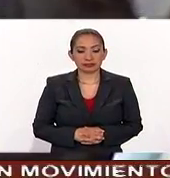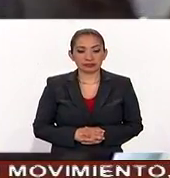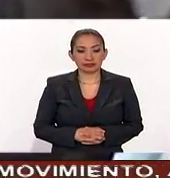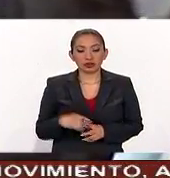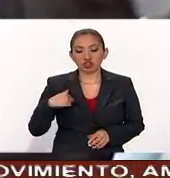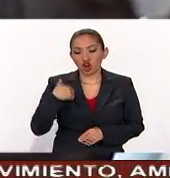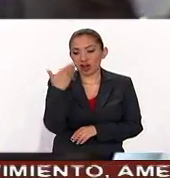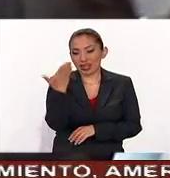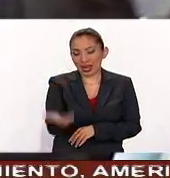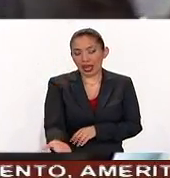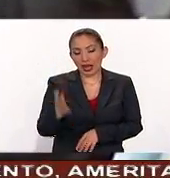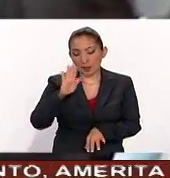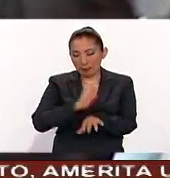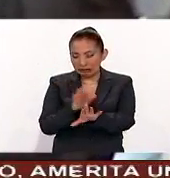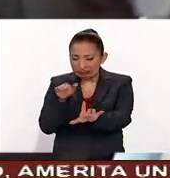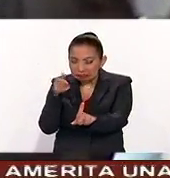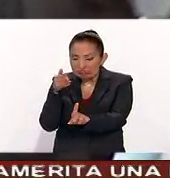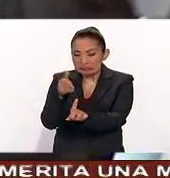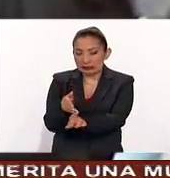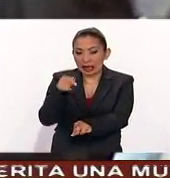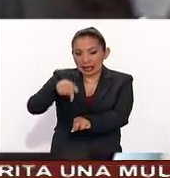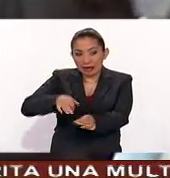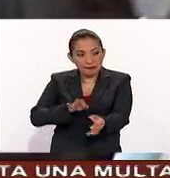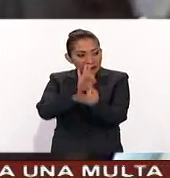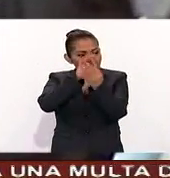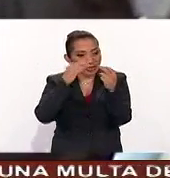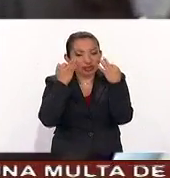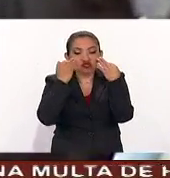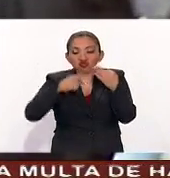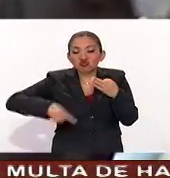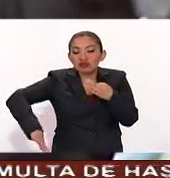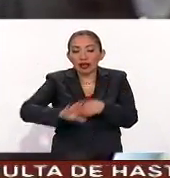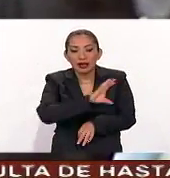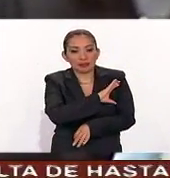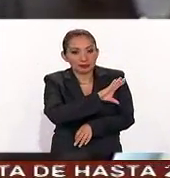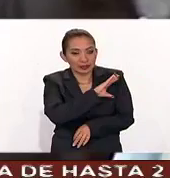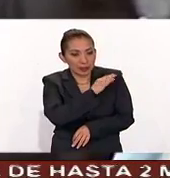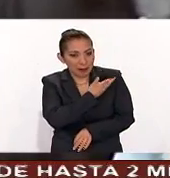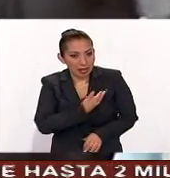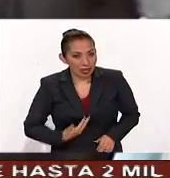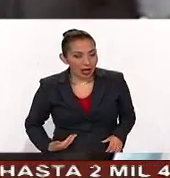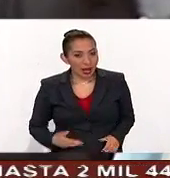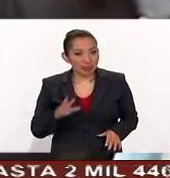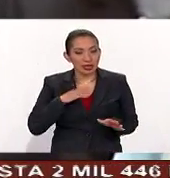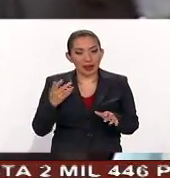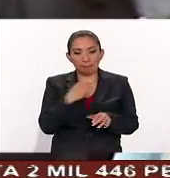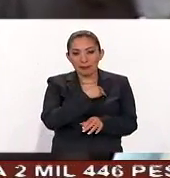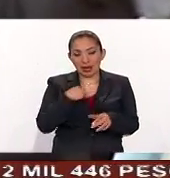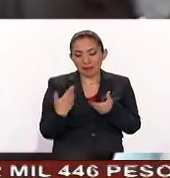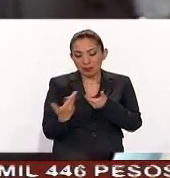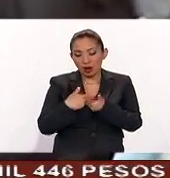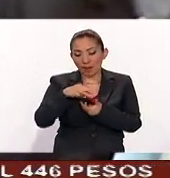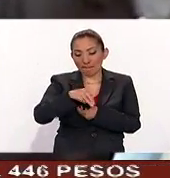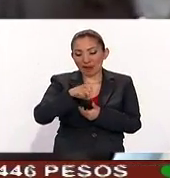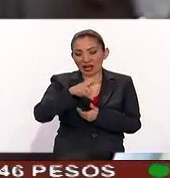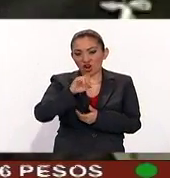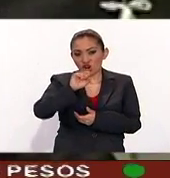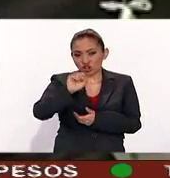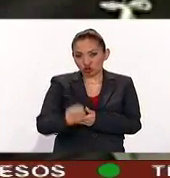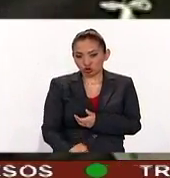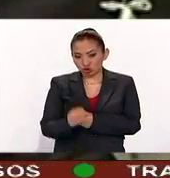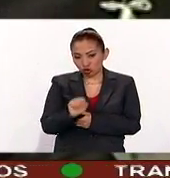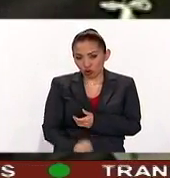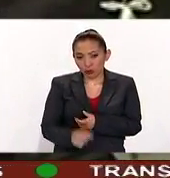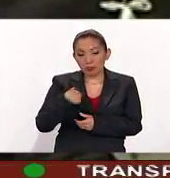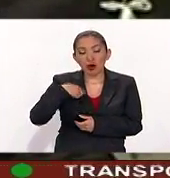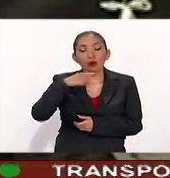Quiero pedir expresamente aquí delante de todos los queridos presidentes de los estados parte y asociados del Mercosur por